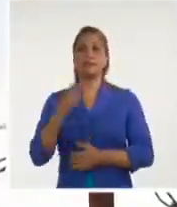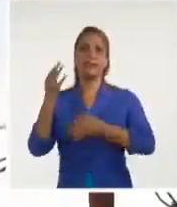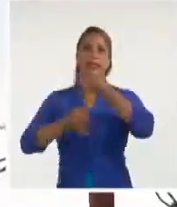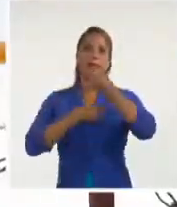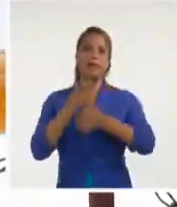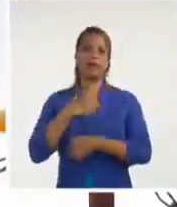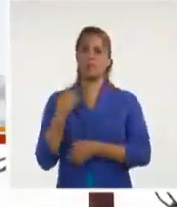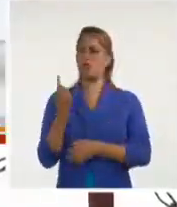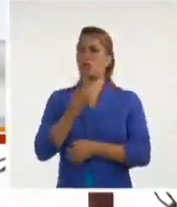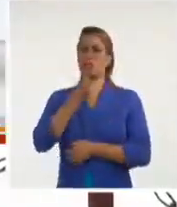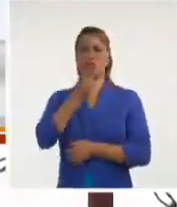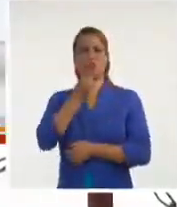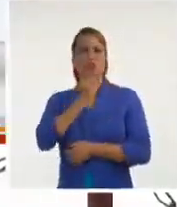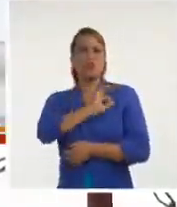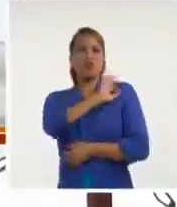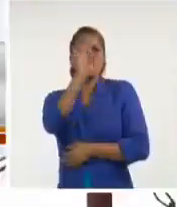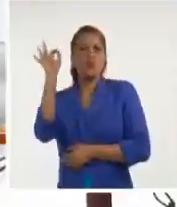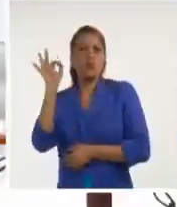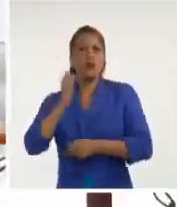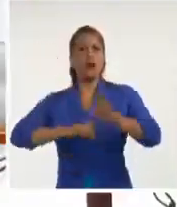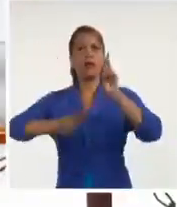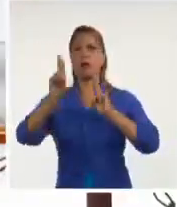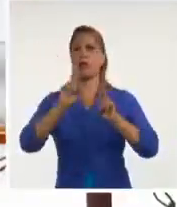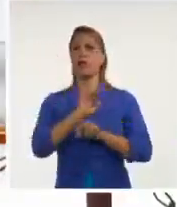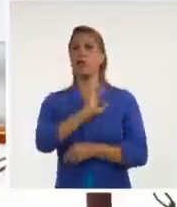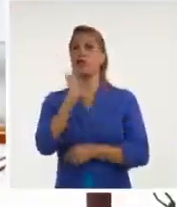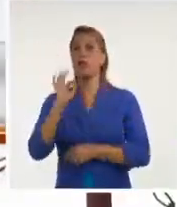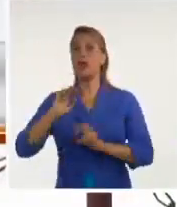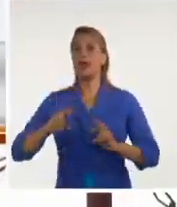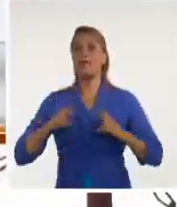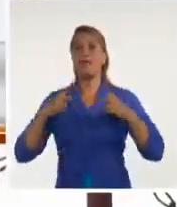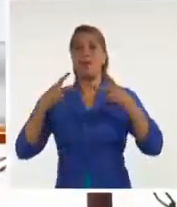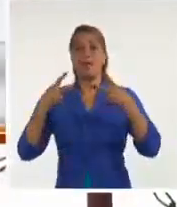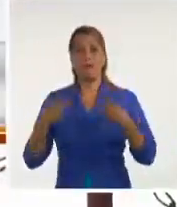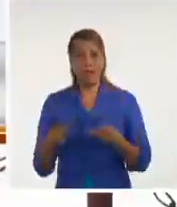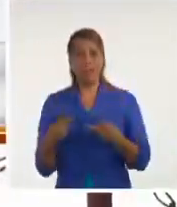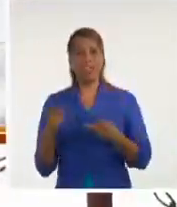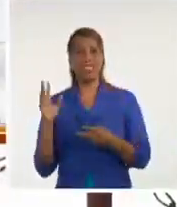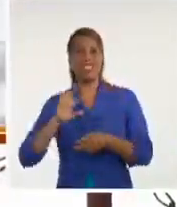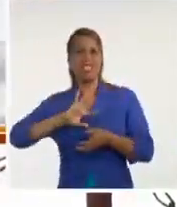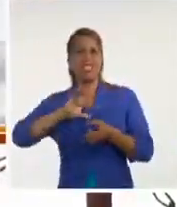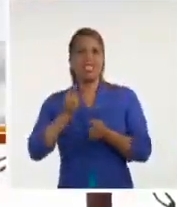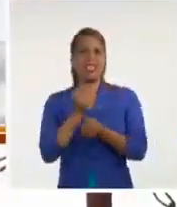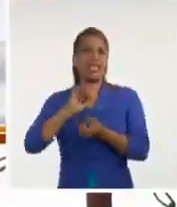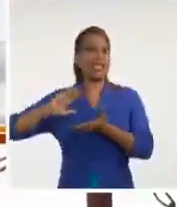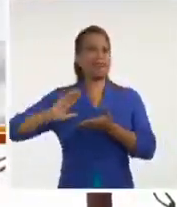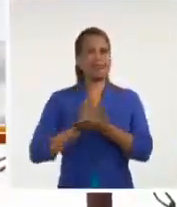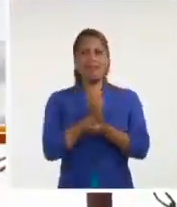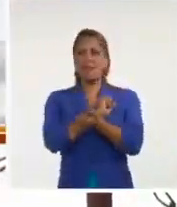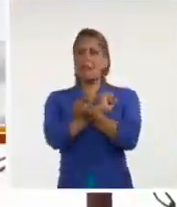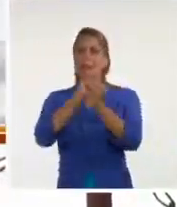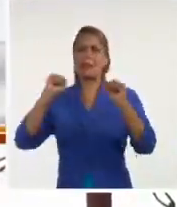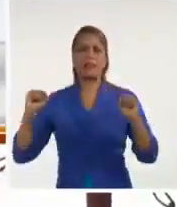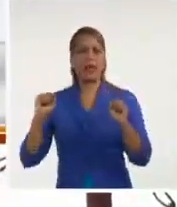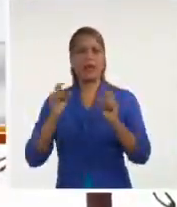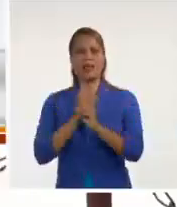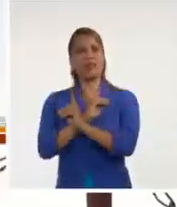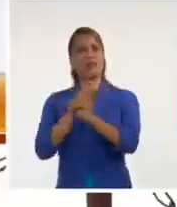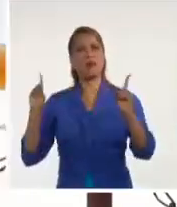jamás y nunca que vuelva aquí a robarnos la libertad, la democracia,